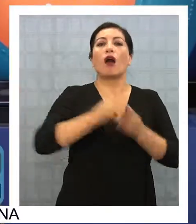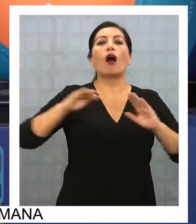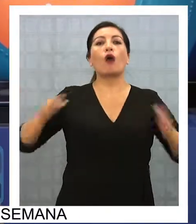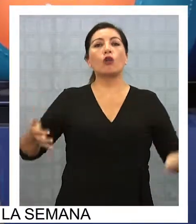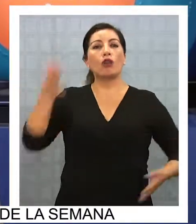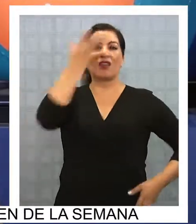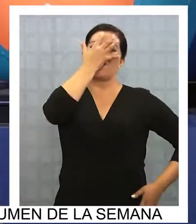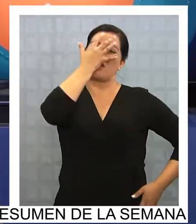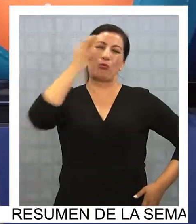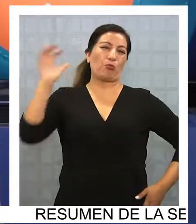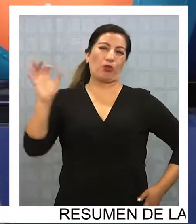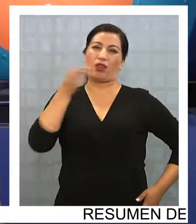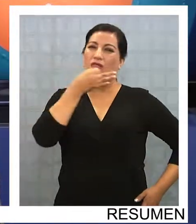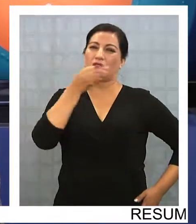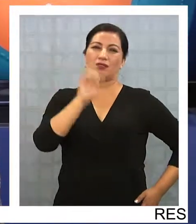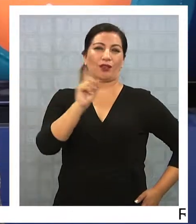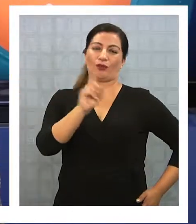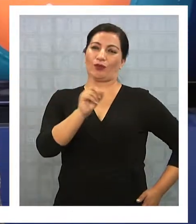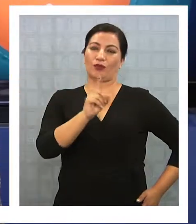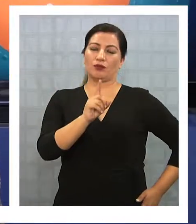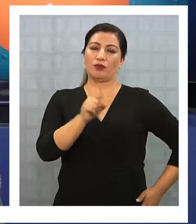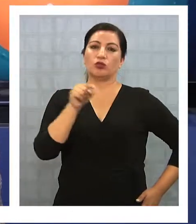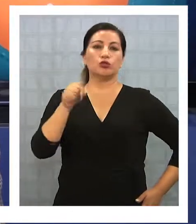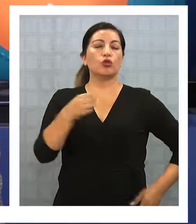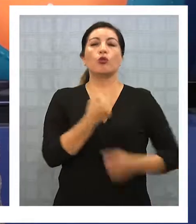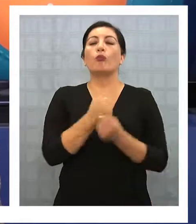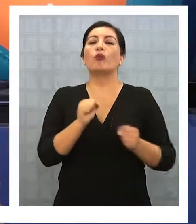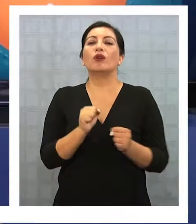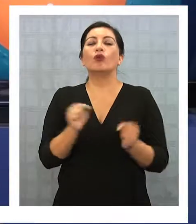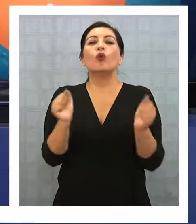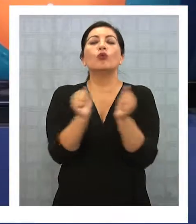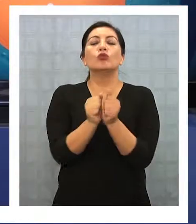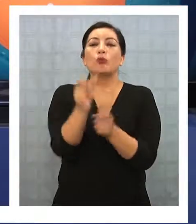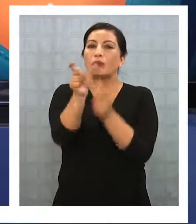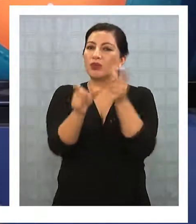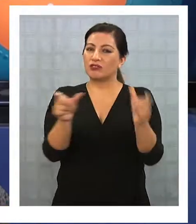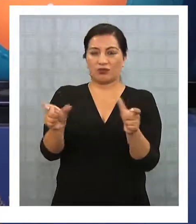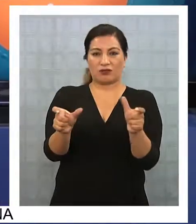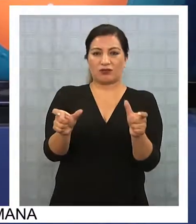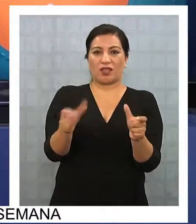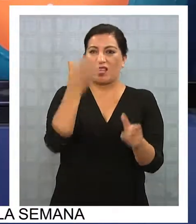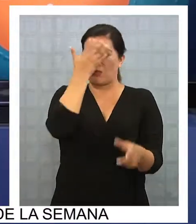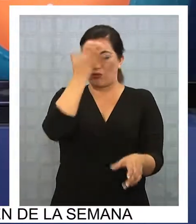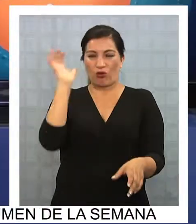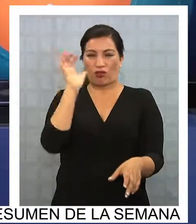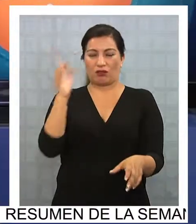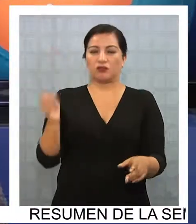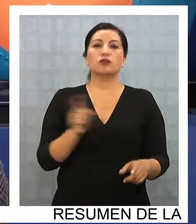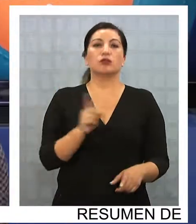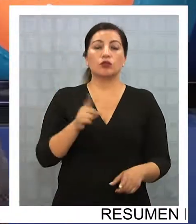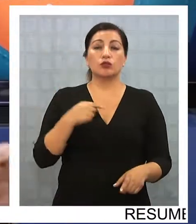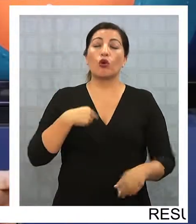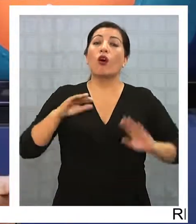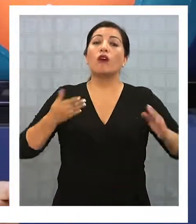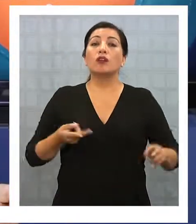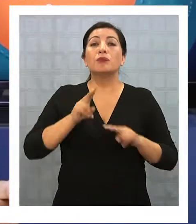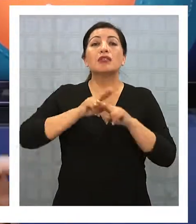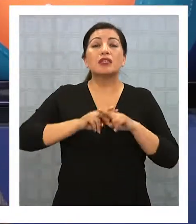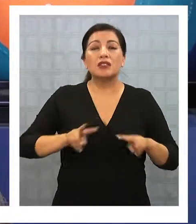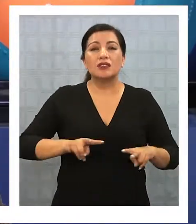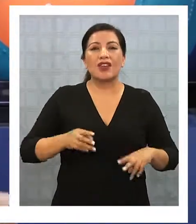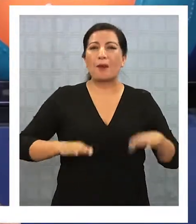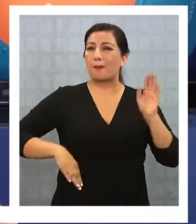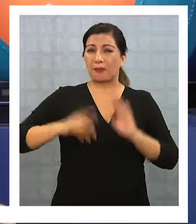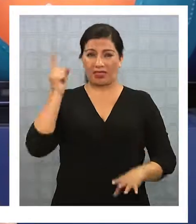de hipocresía yo no puedo estar con gente así esa fue mi reflexión final y prefiero, y estoy mucho más tranquilo va a ser mucho más difícil